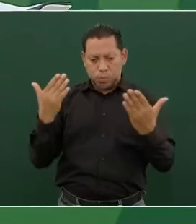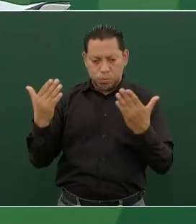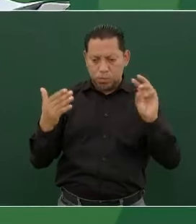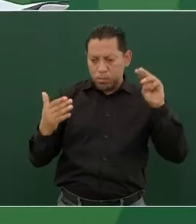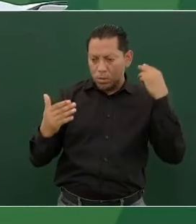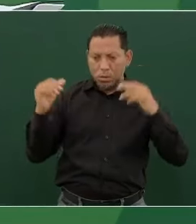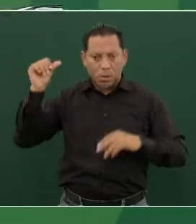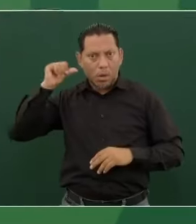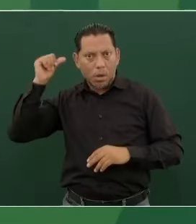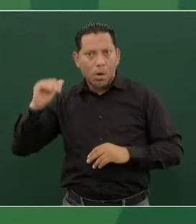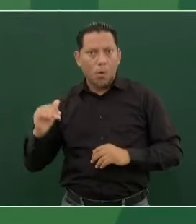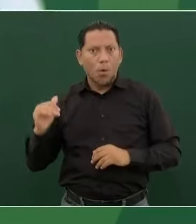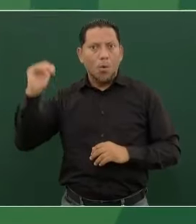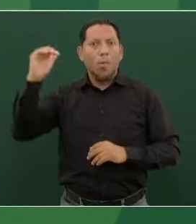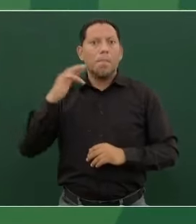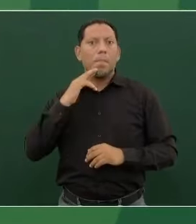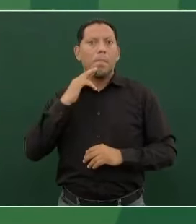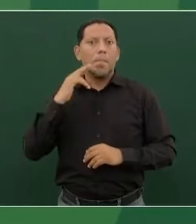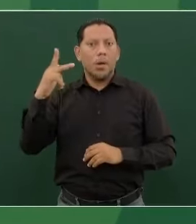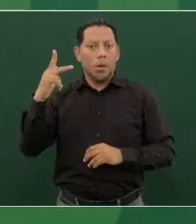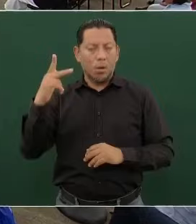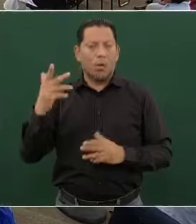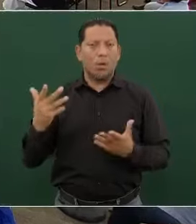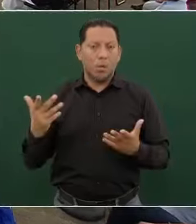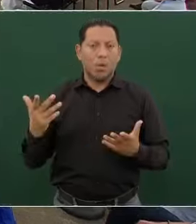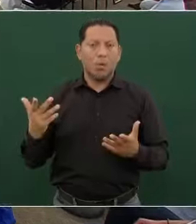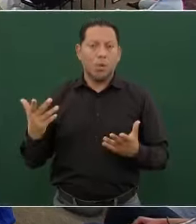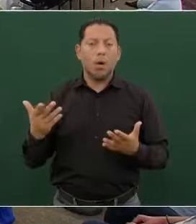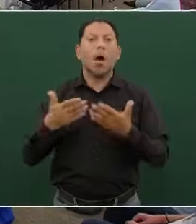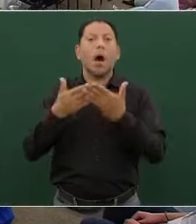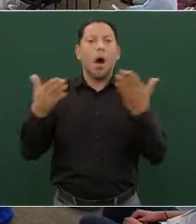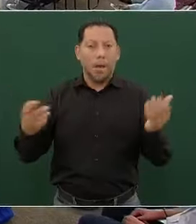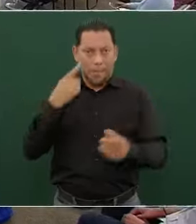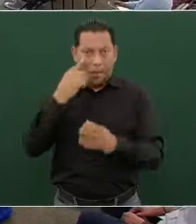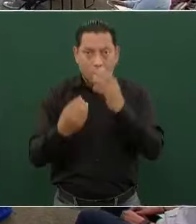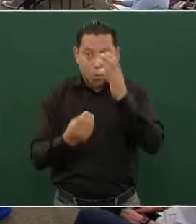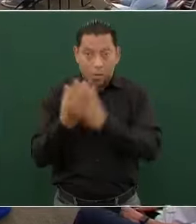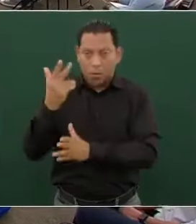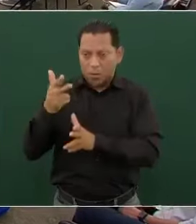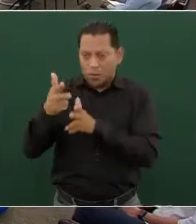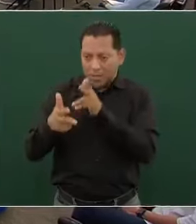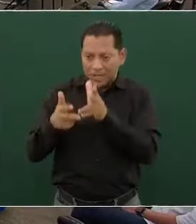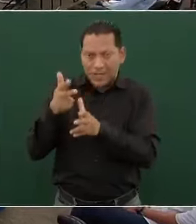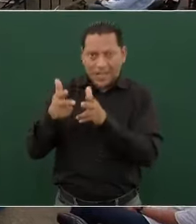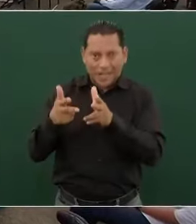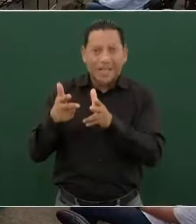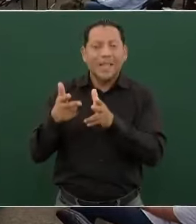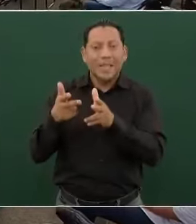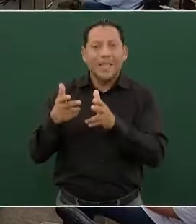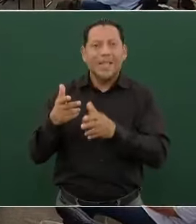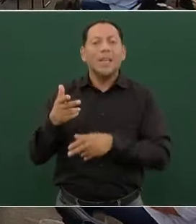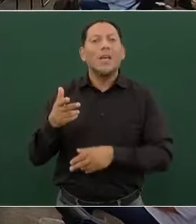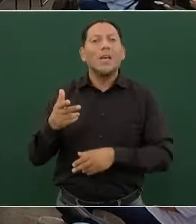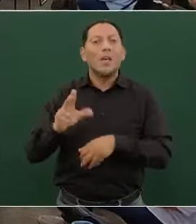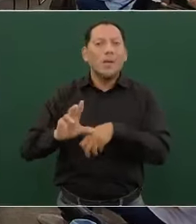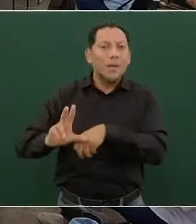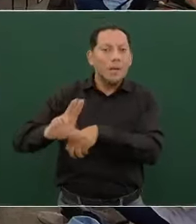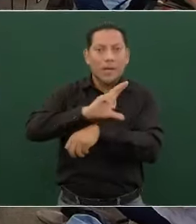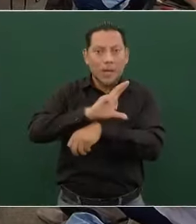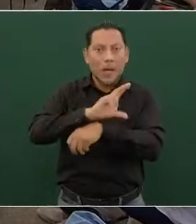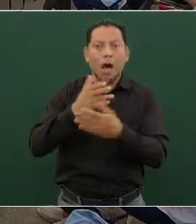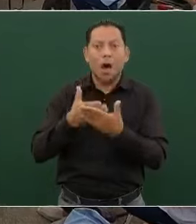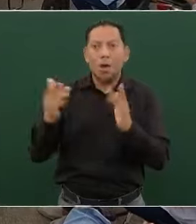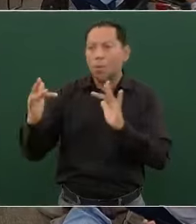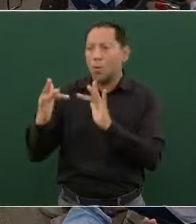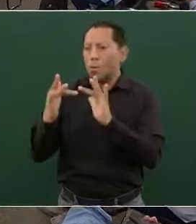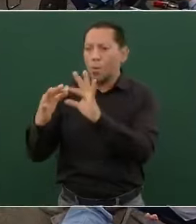marzo del 2023. Con la llegada del Tren Maya a Chiapas, no sólo se mejoró la conectividad, sino